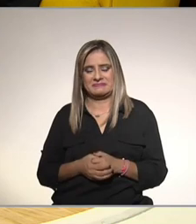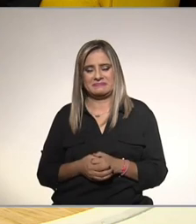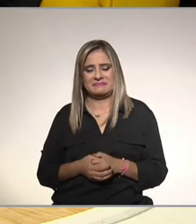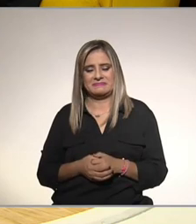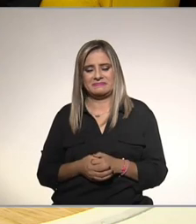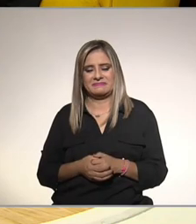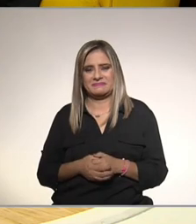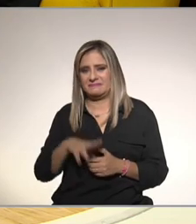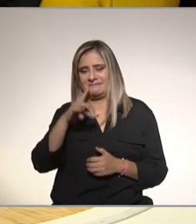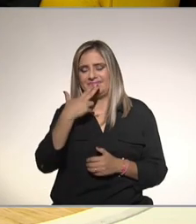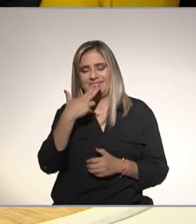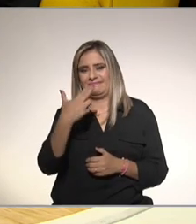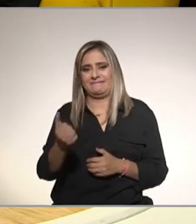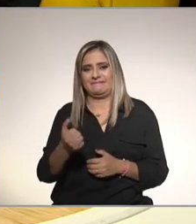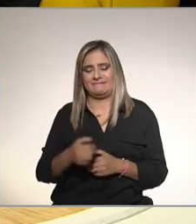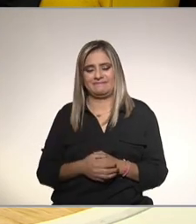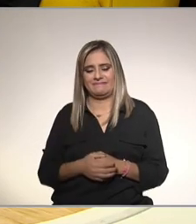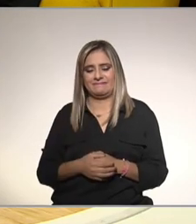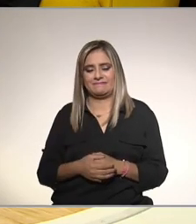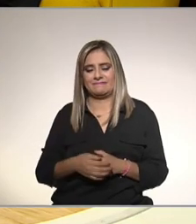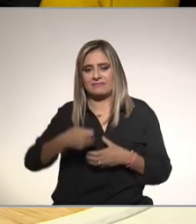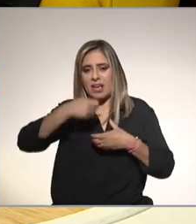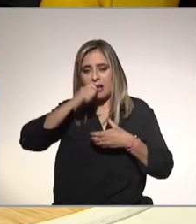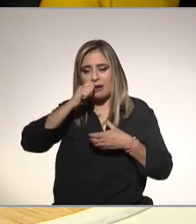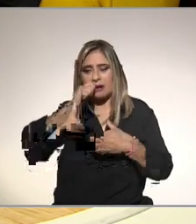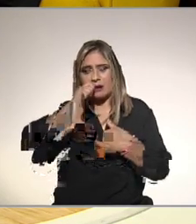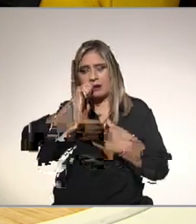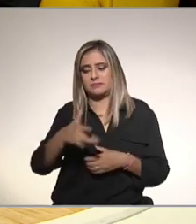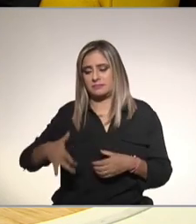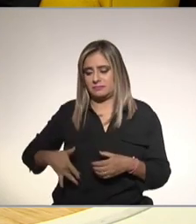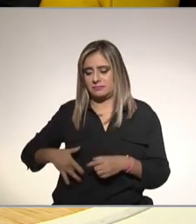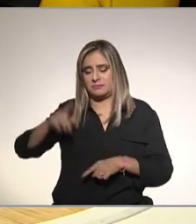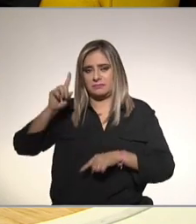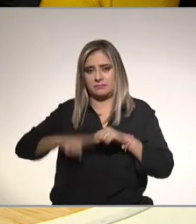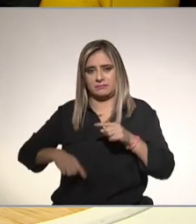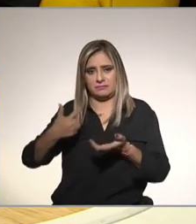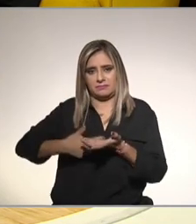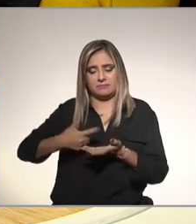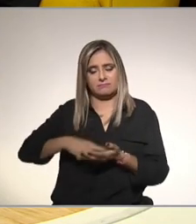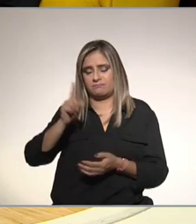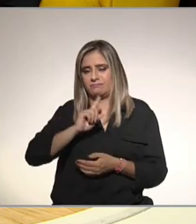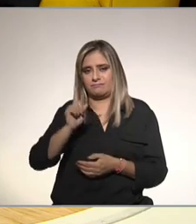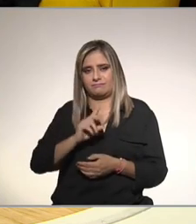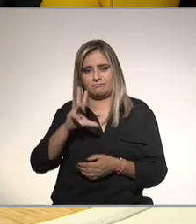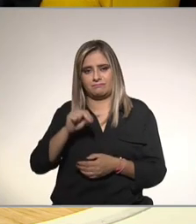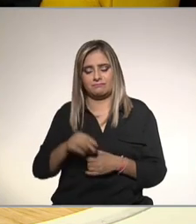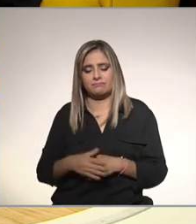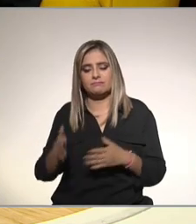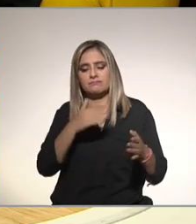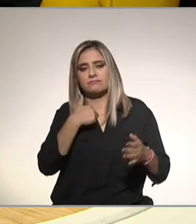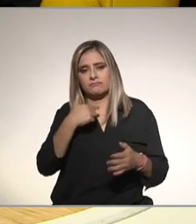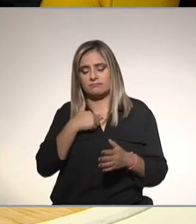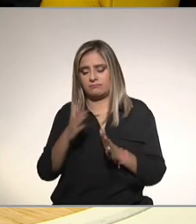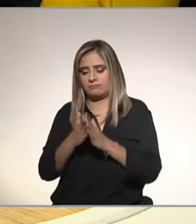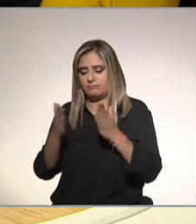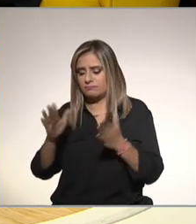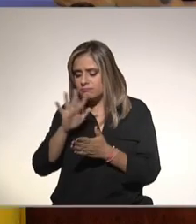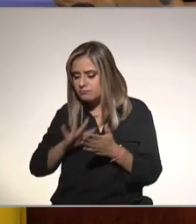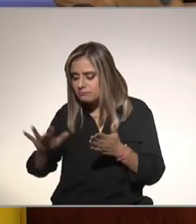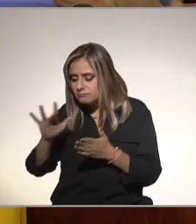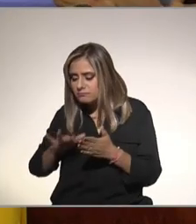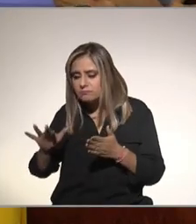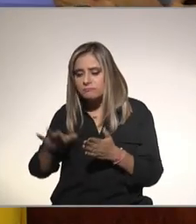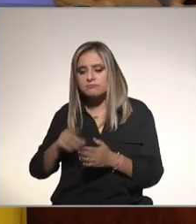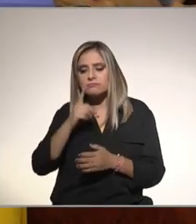pero no nos sirve más allá del sabor no funciona por ahí leí alguna literatura en donde decían que pues